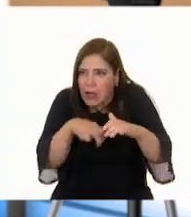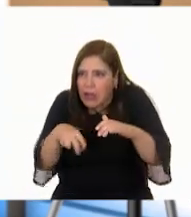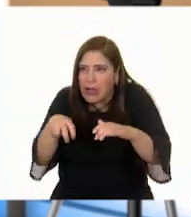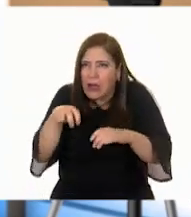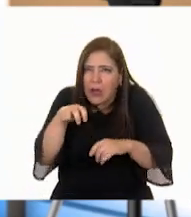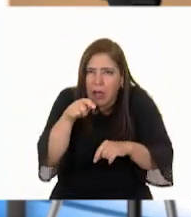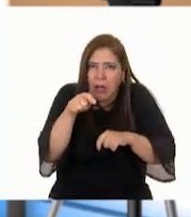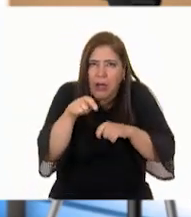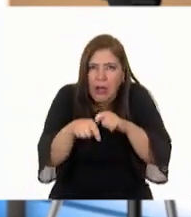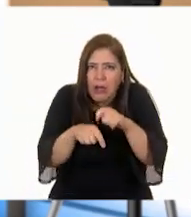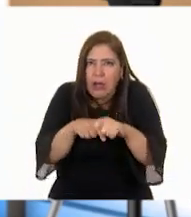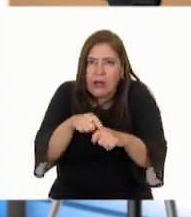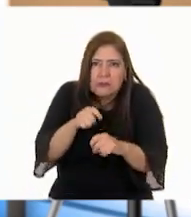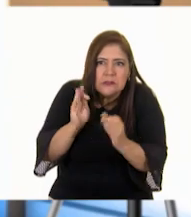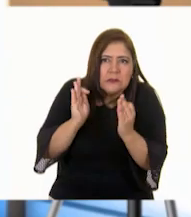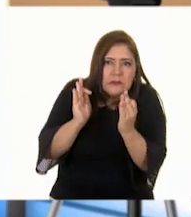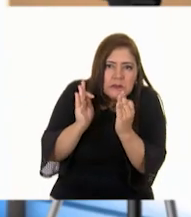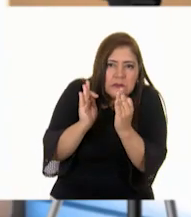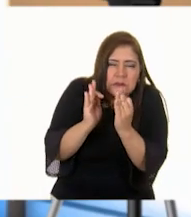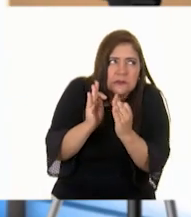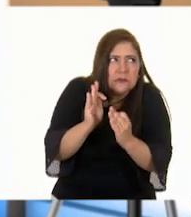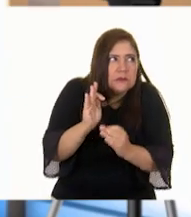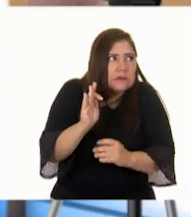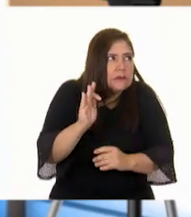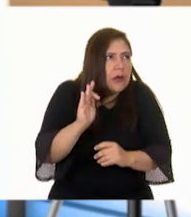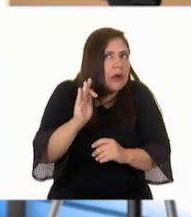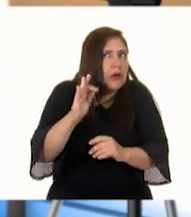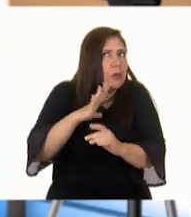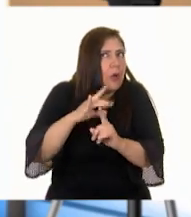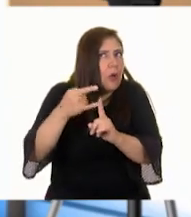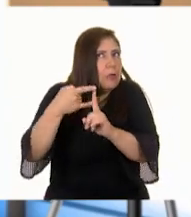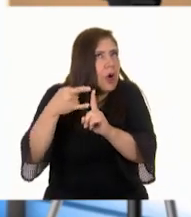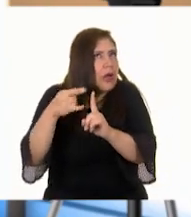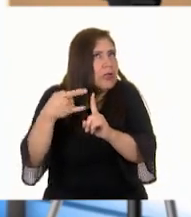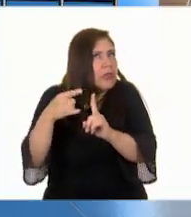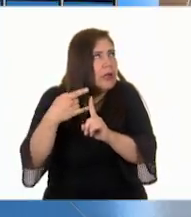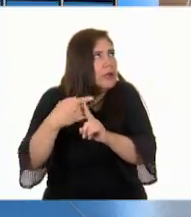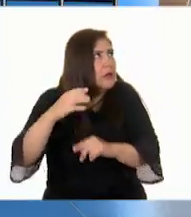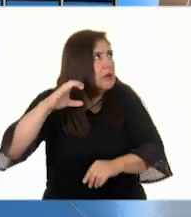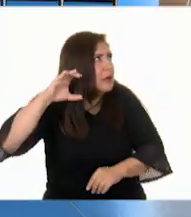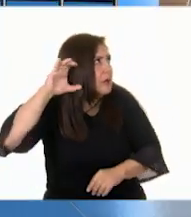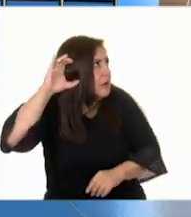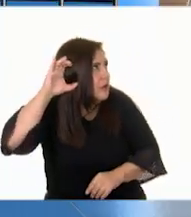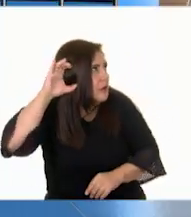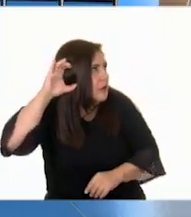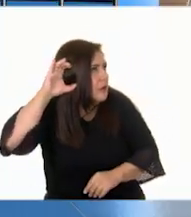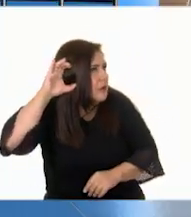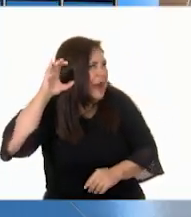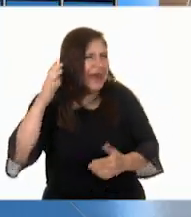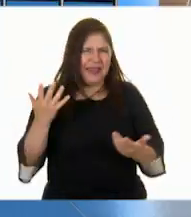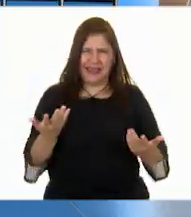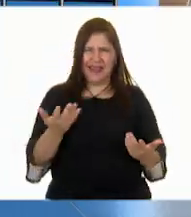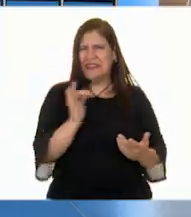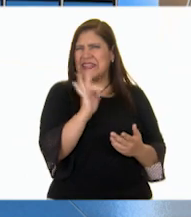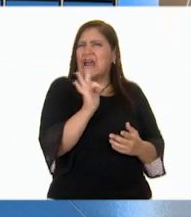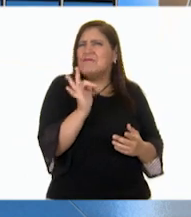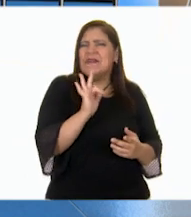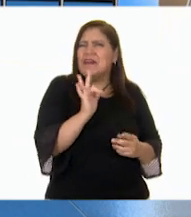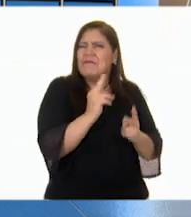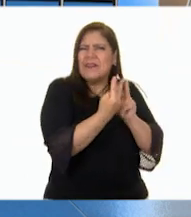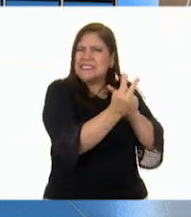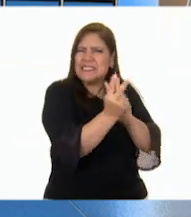Me acerqué. Puse mi oído así para escuchar. Pues, seguramente era algún vecino que